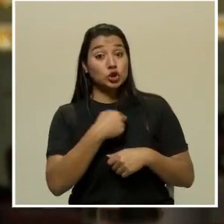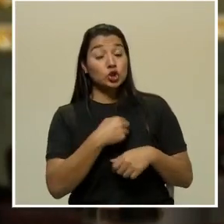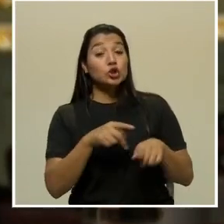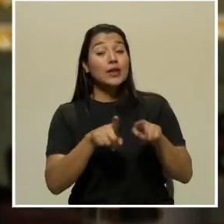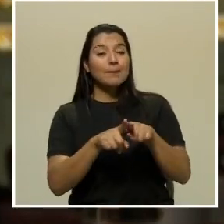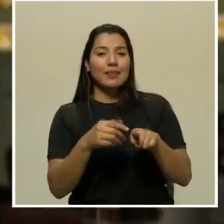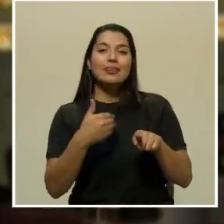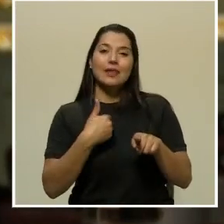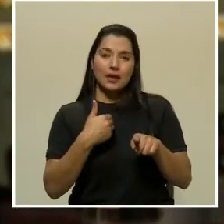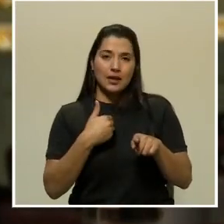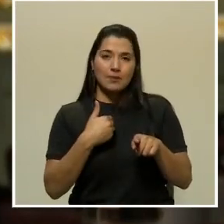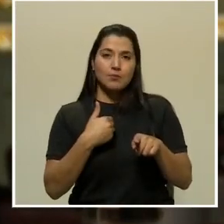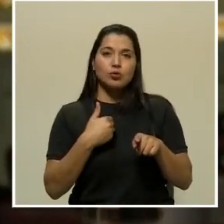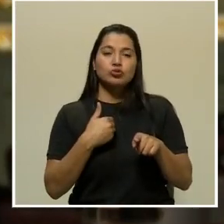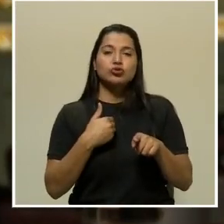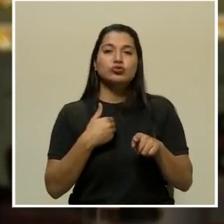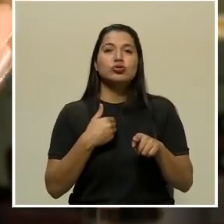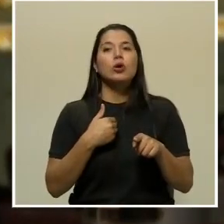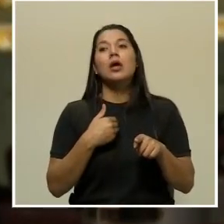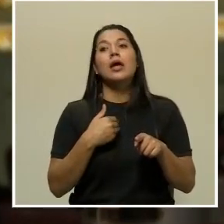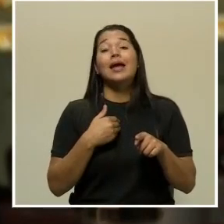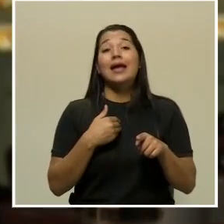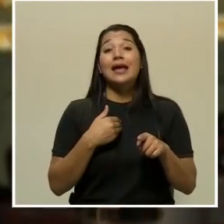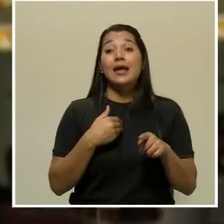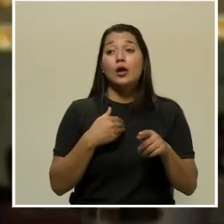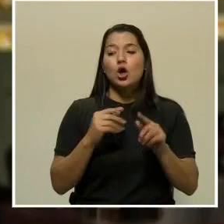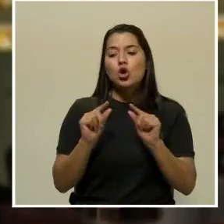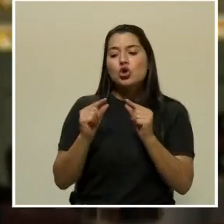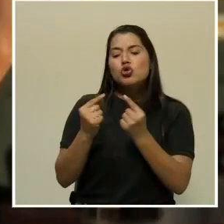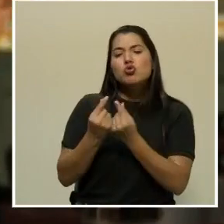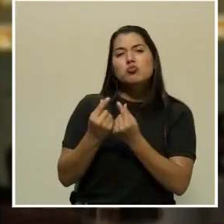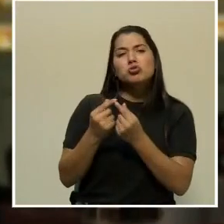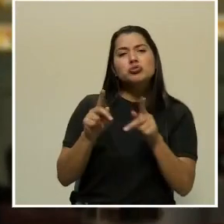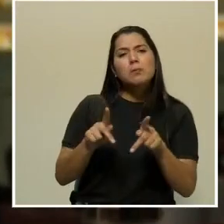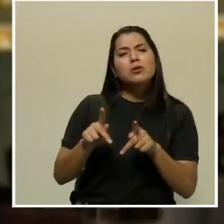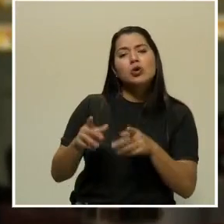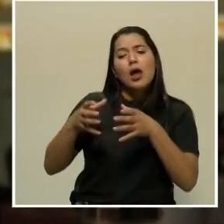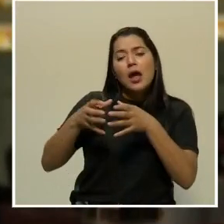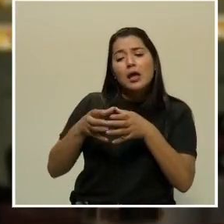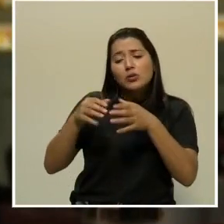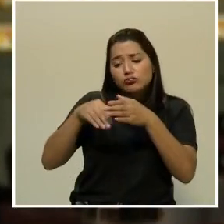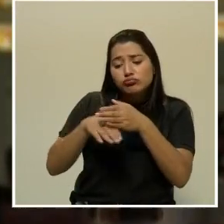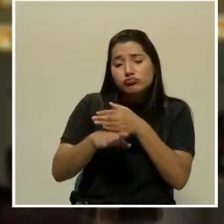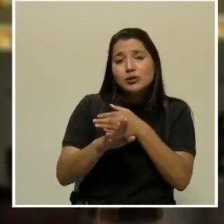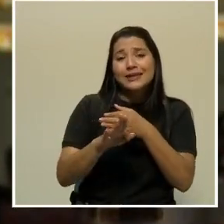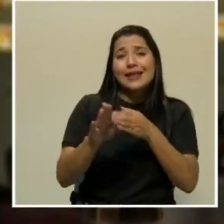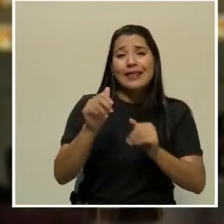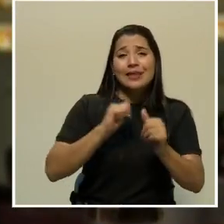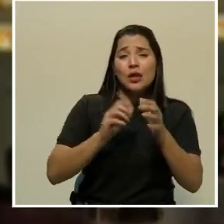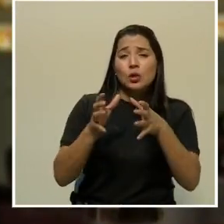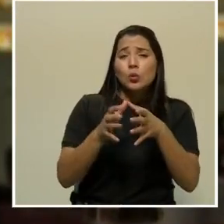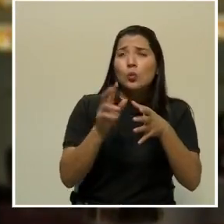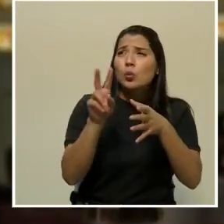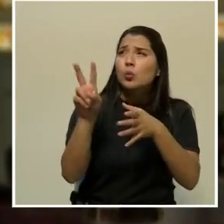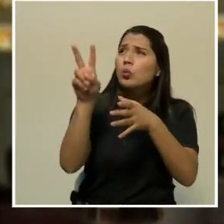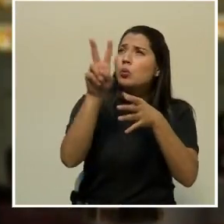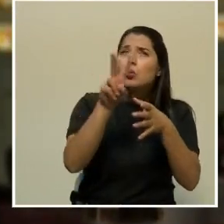recorridos dramatizados, recorridos históricos que cuentan la historia del patrimonio arquitectónico.